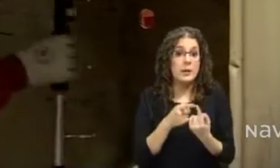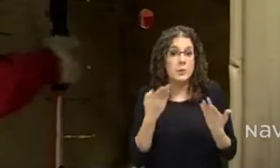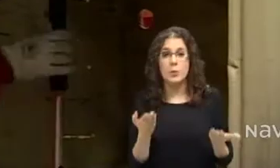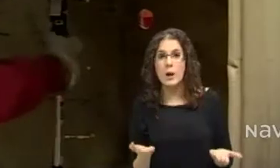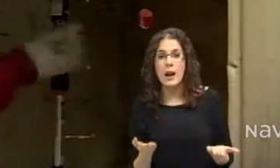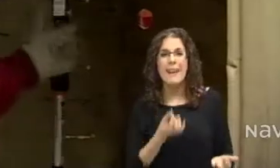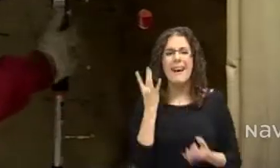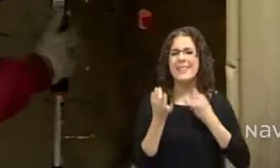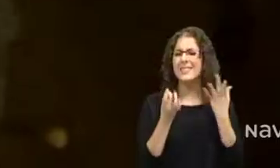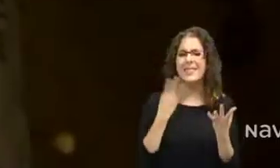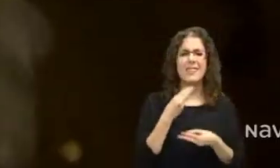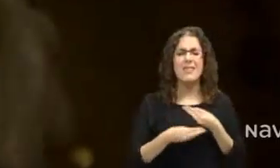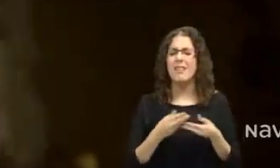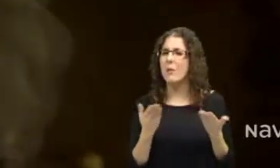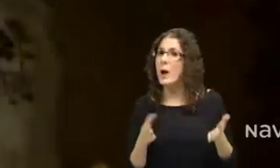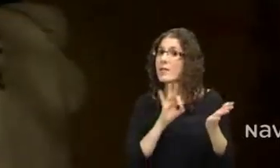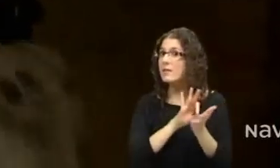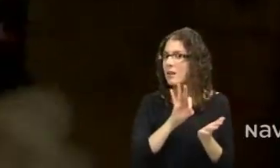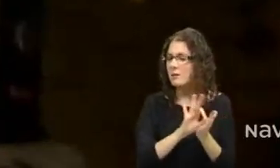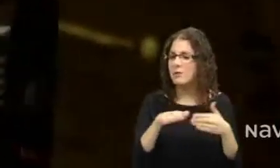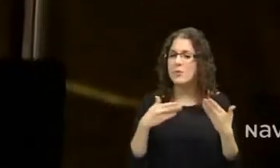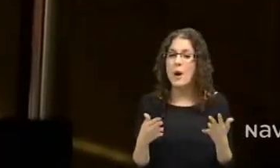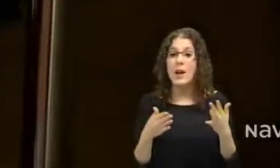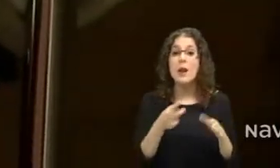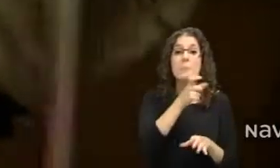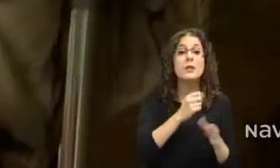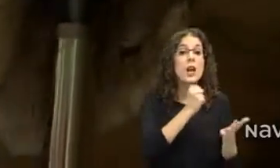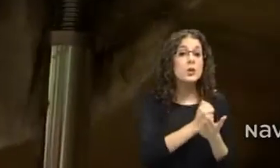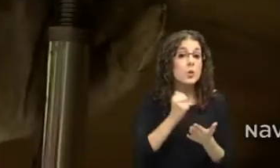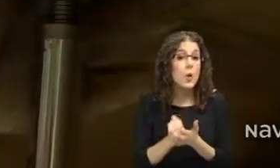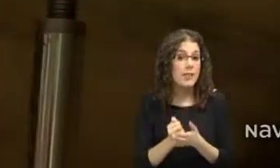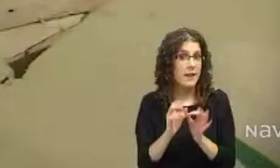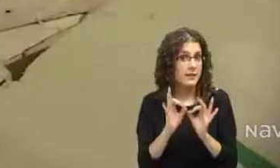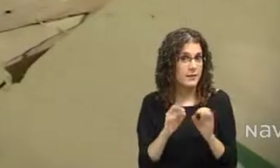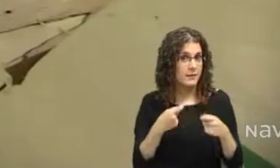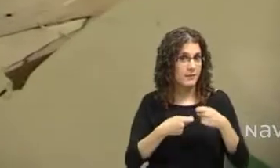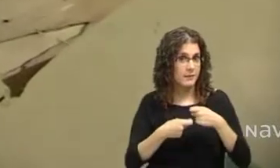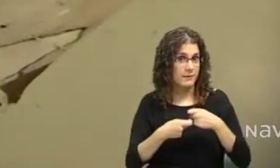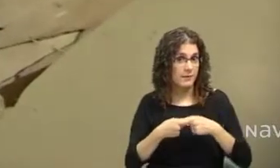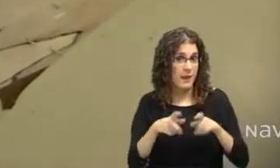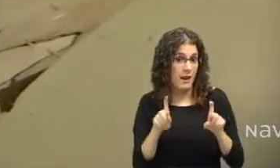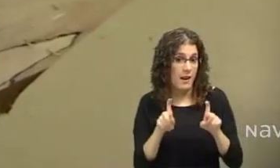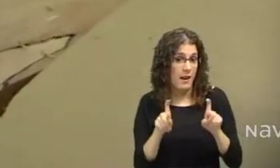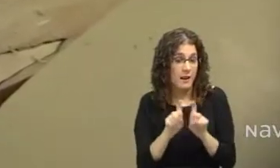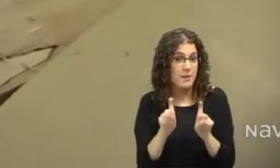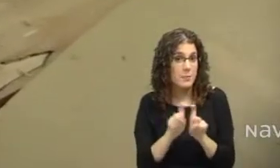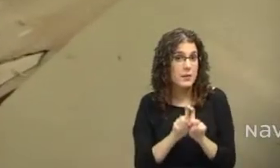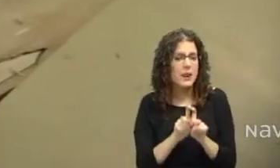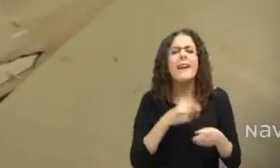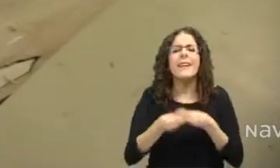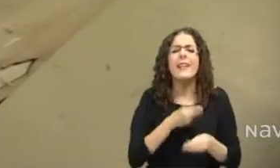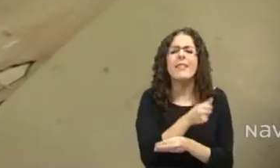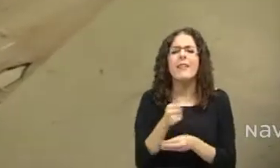cómo se van a regular las relaciones entre los socios. Todo esto es materia de regulación de los estatutos y ahí es donde la labor asesora del notario puede